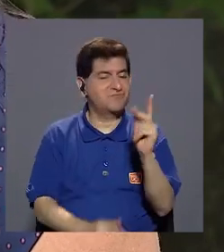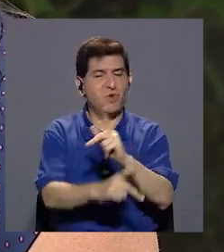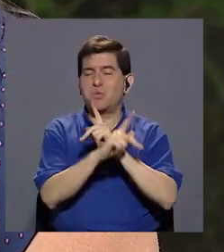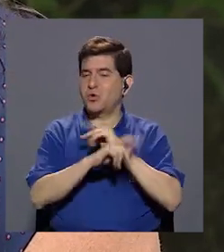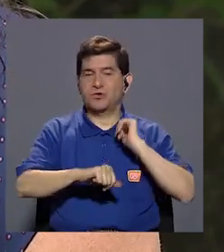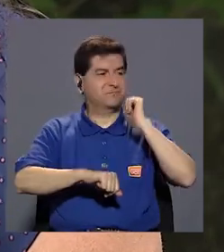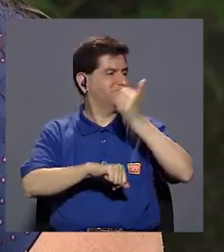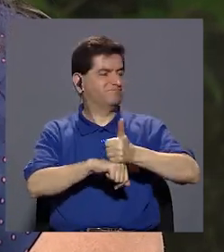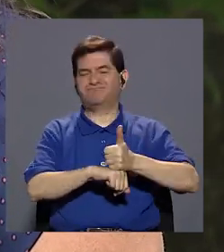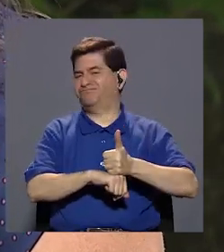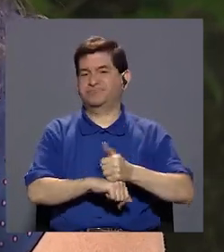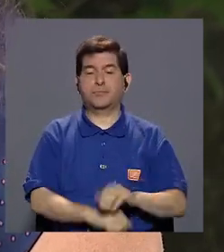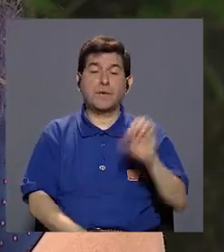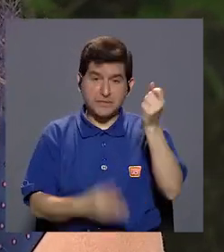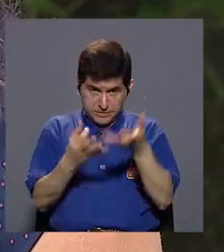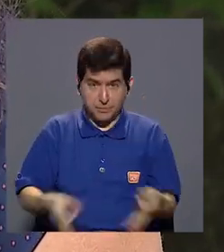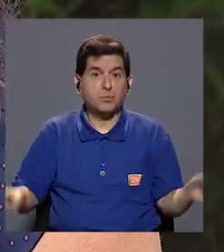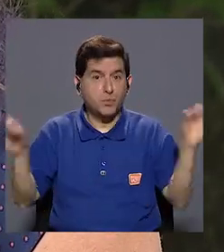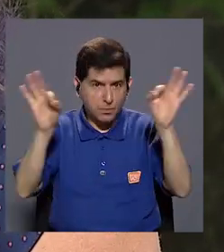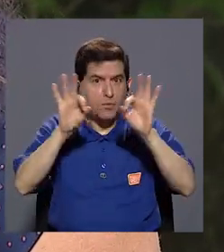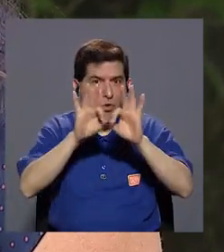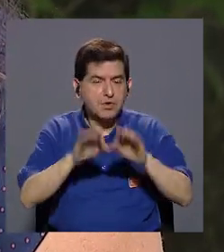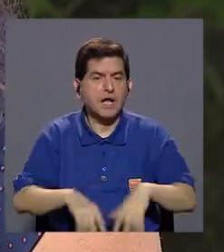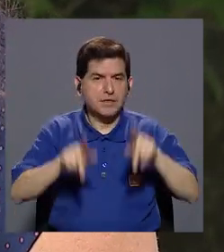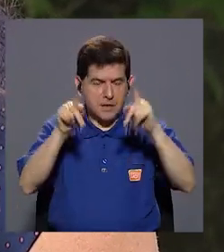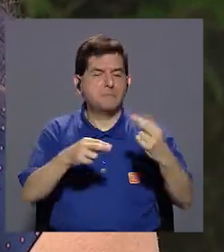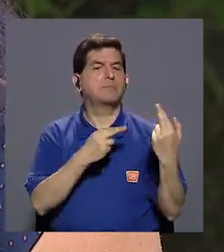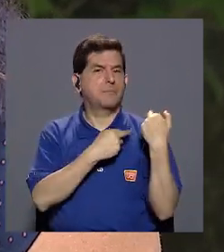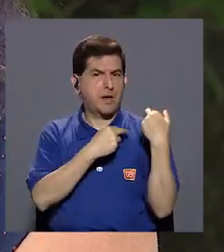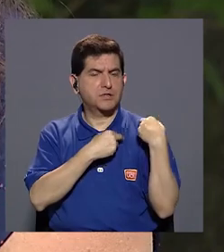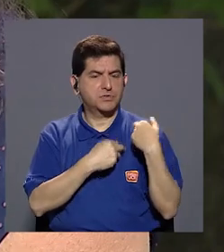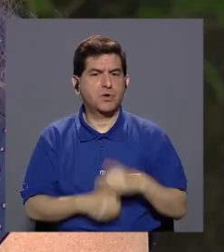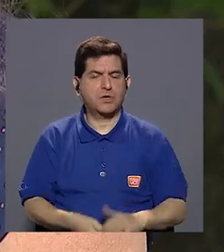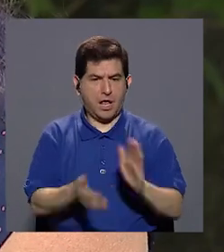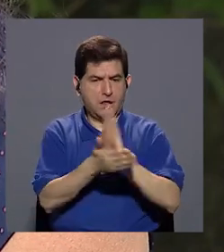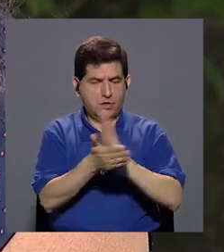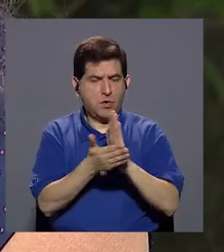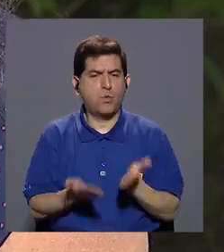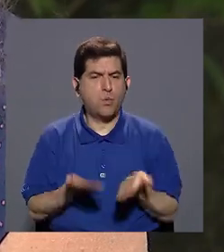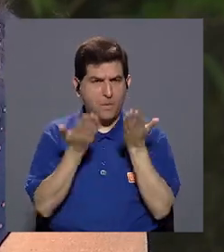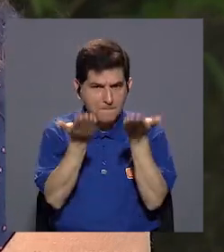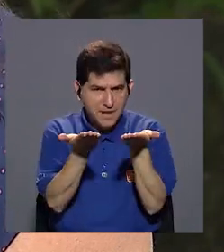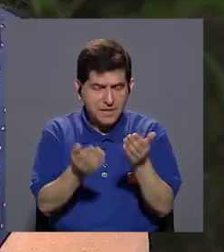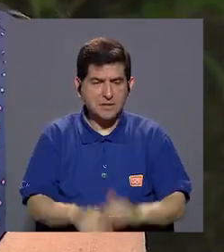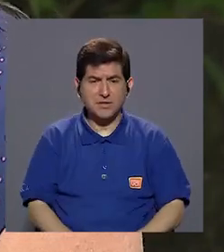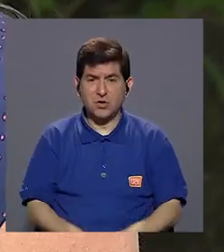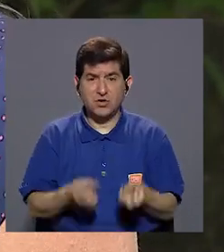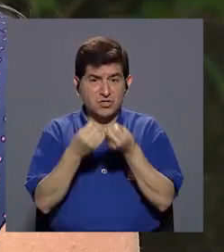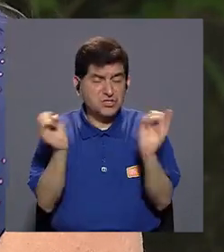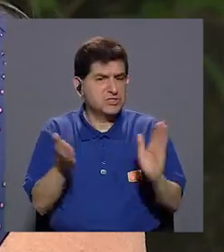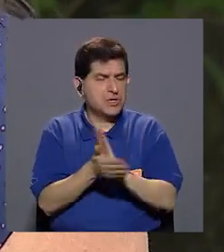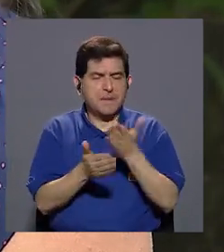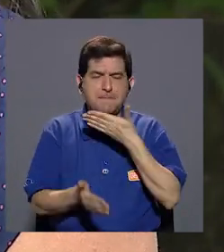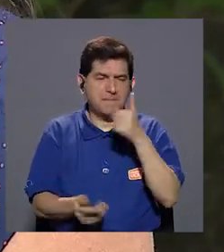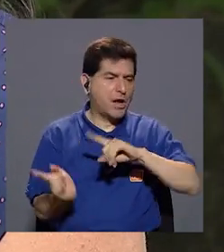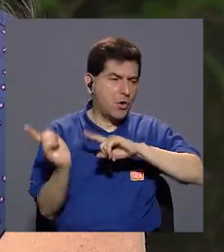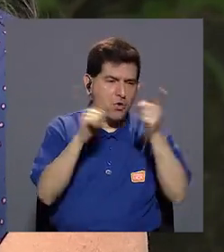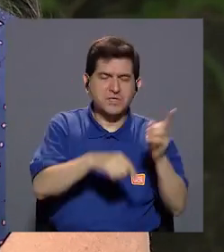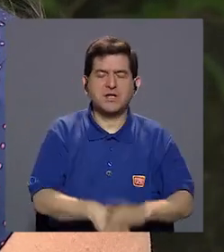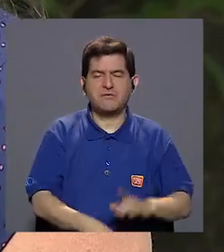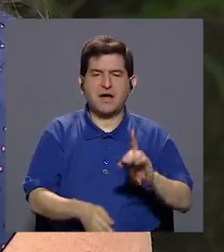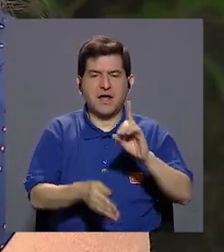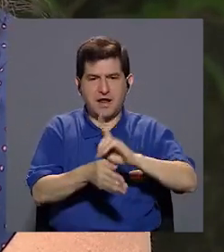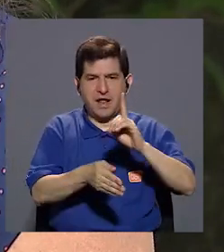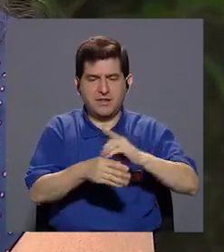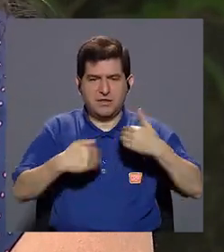protectora. Entonces sí es muy importante que sea alguien responsable que te dé una tarjeta y si no te dieron esa tarjeta, mejor llevarlo al